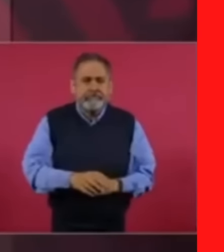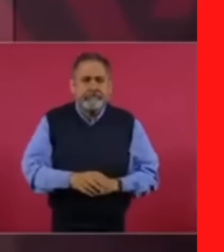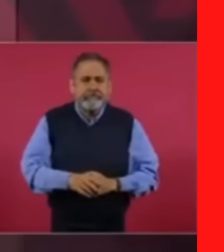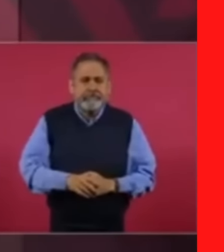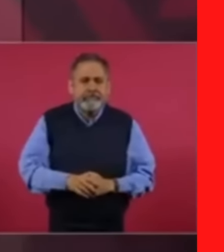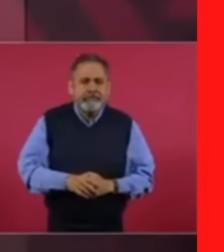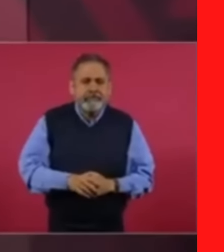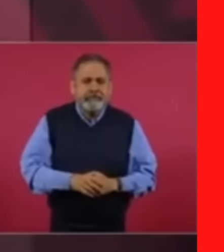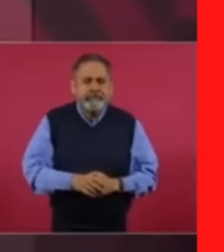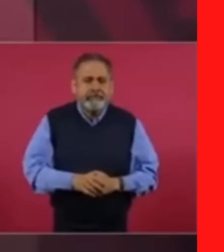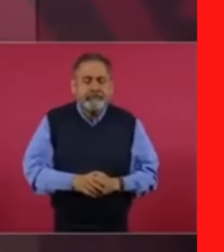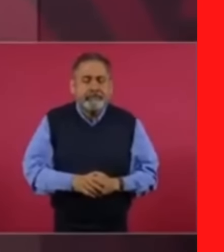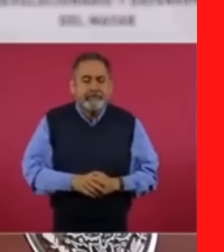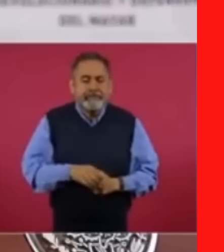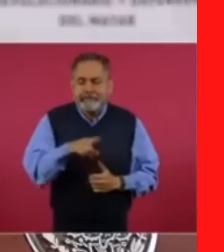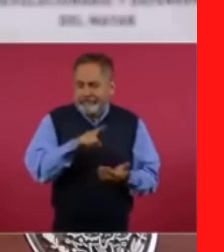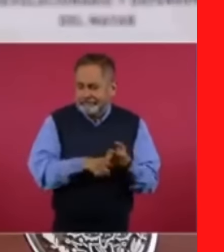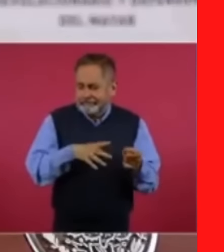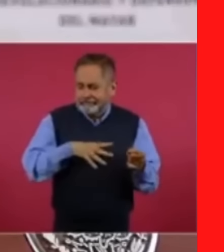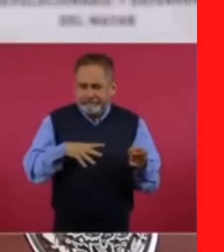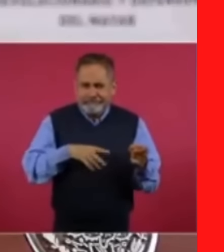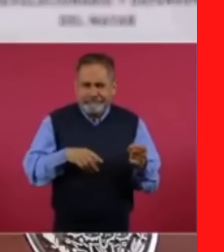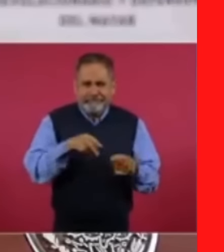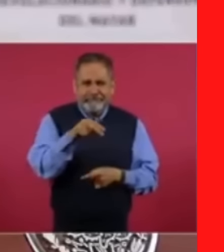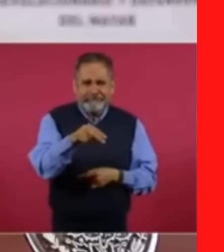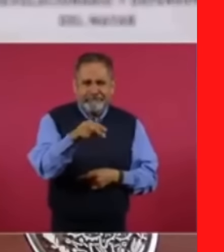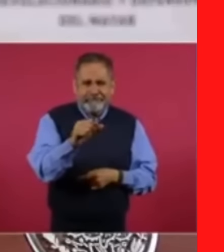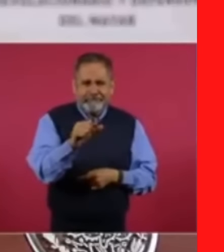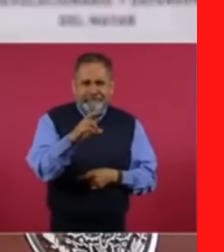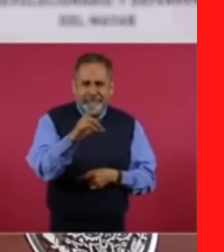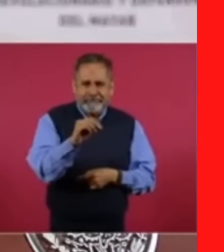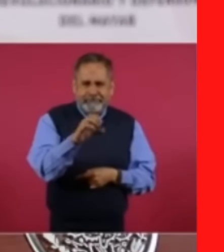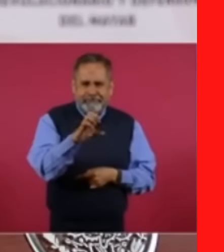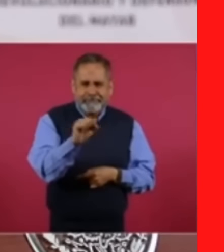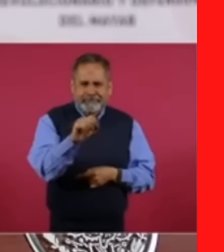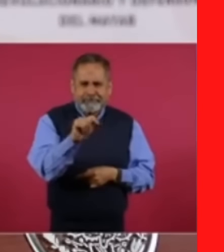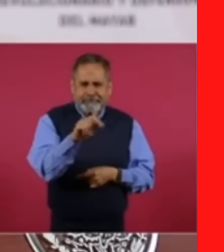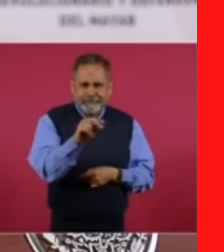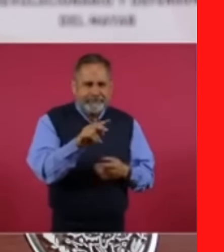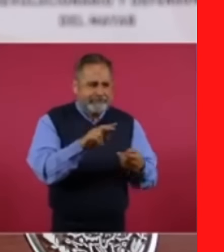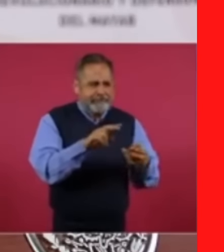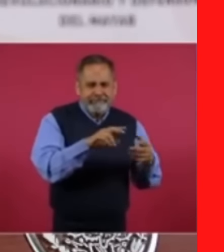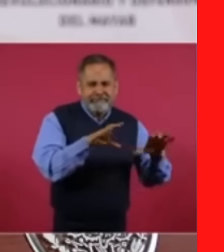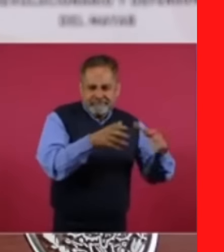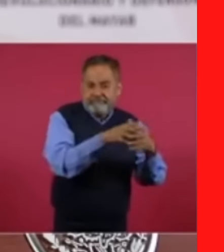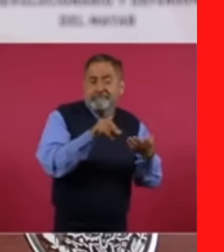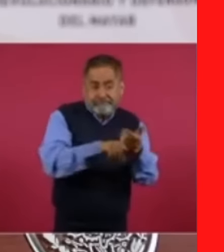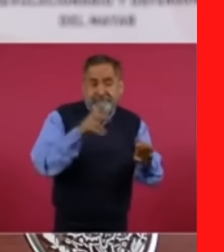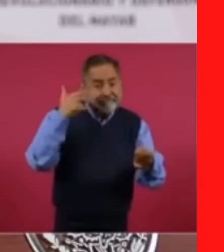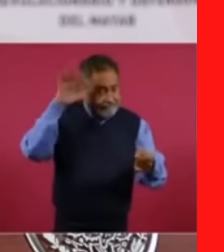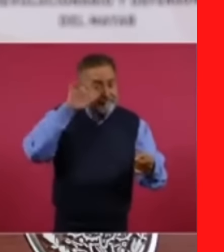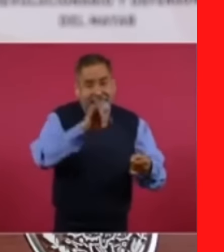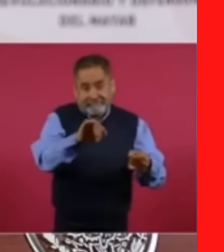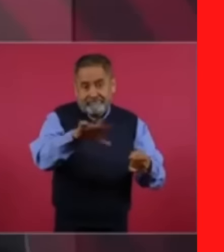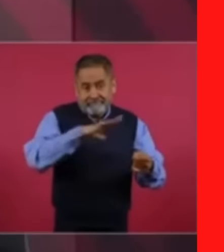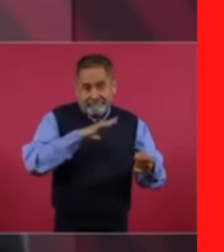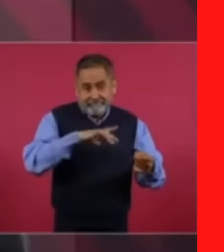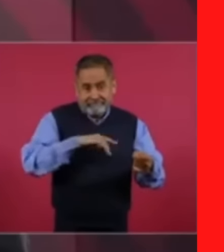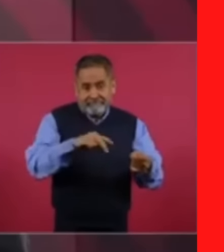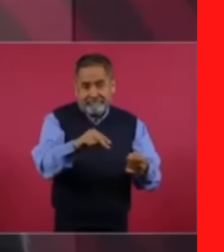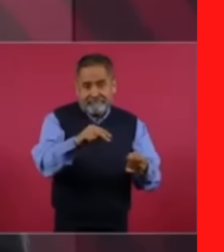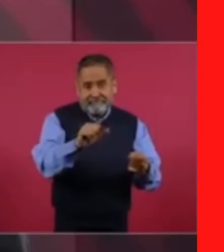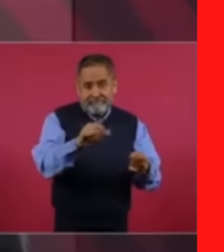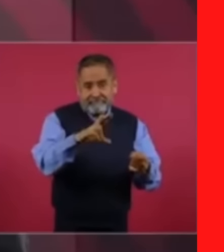una especie de narco-estado, un narco